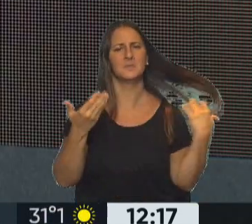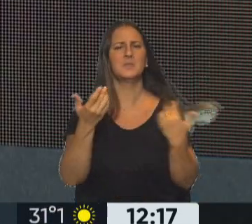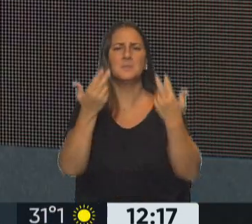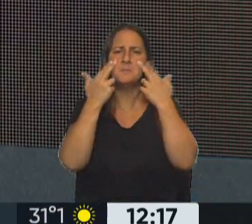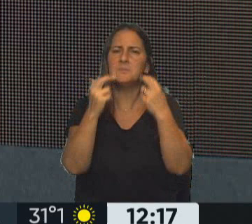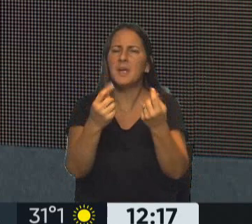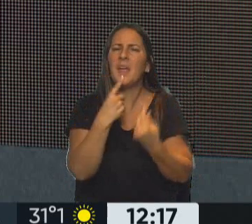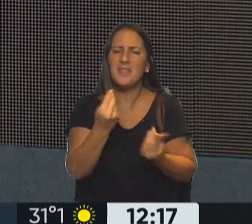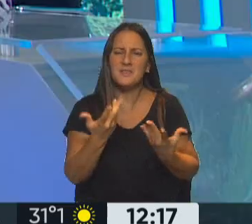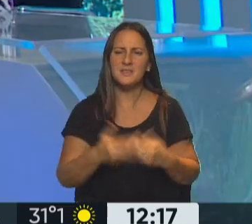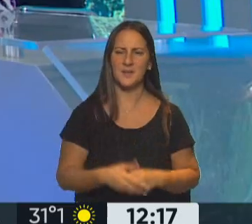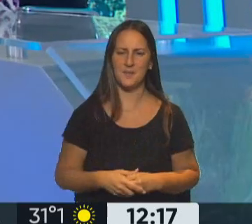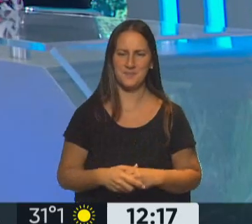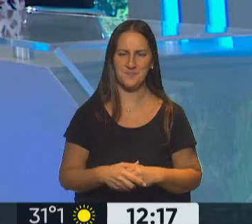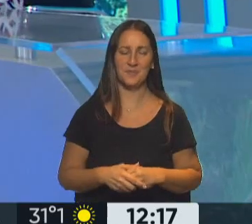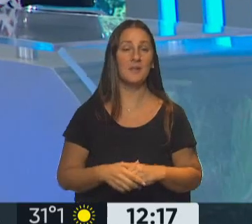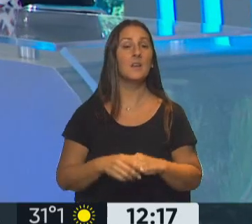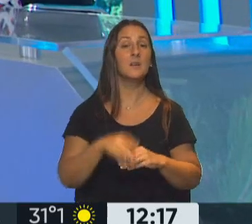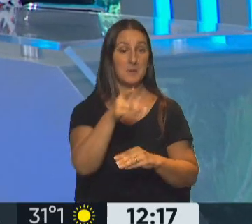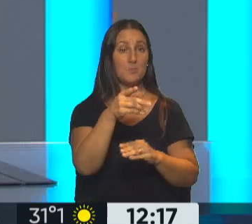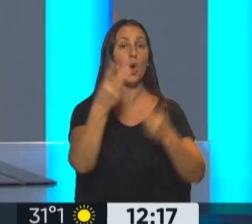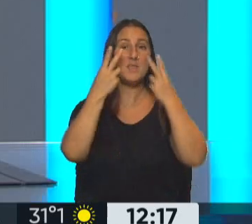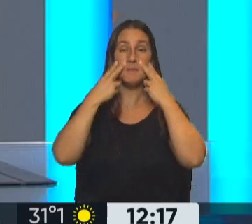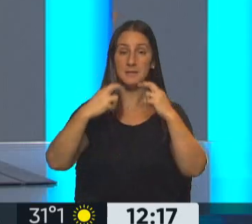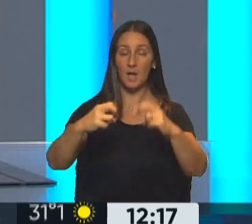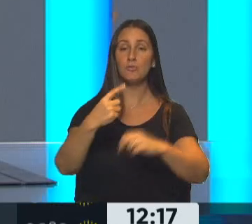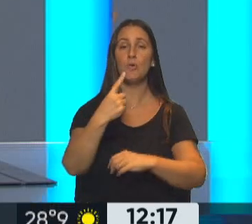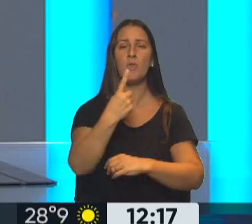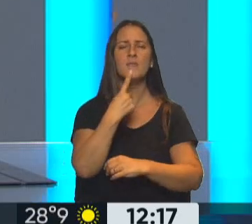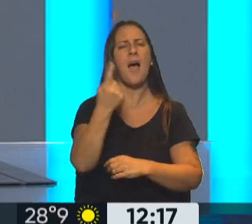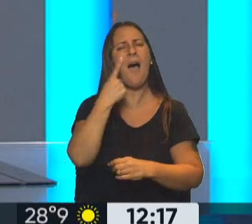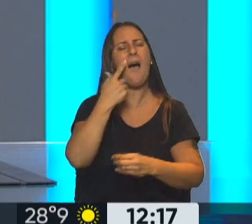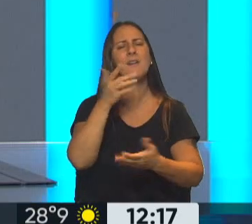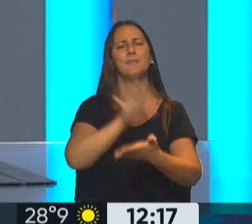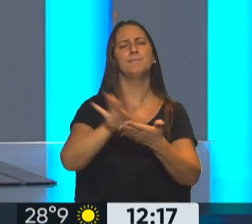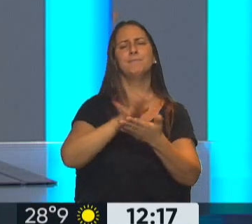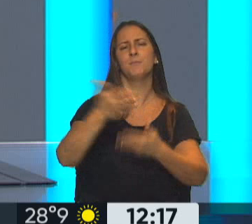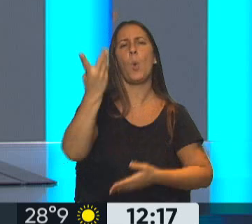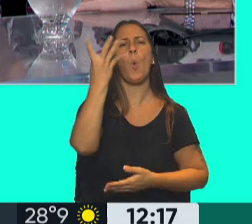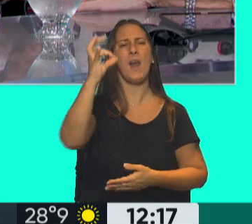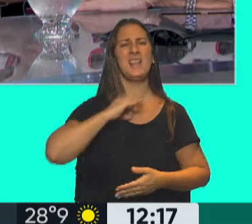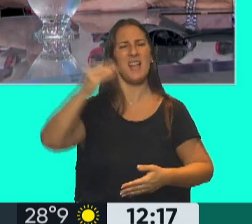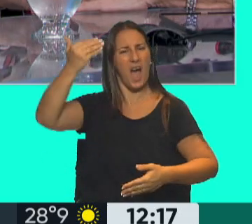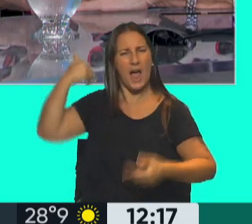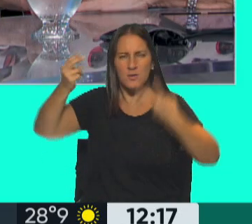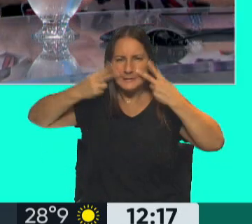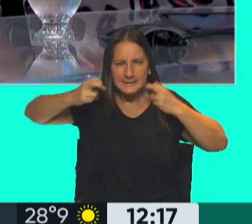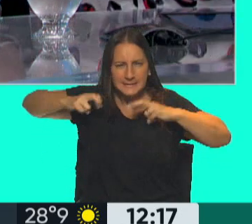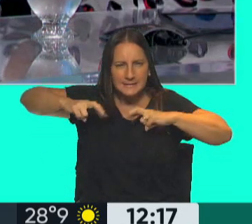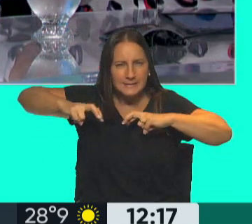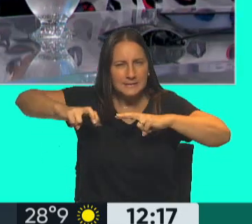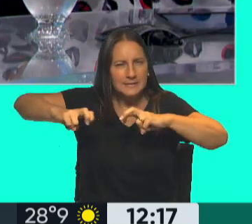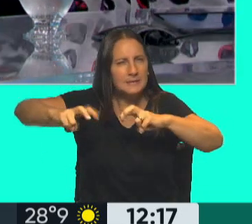Es muy seria. La revista es muy seria y el estudio revisó 40 años de investigaciones